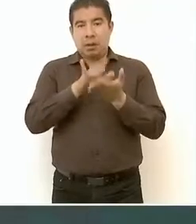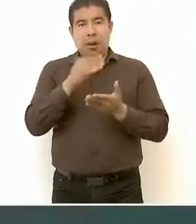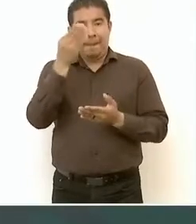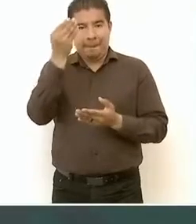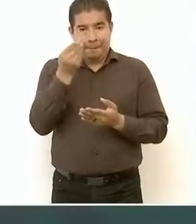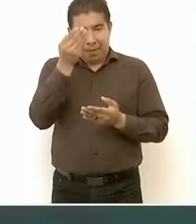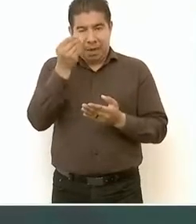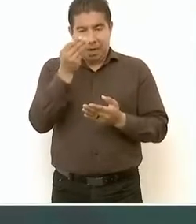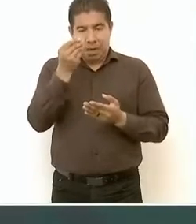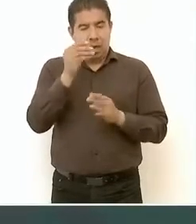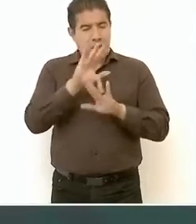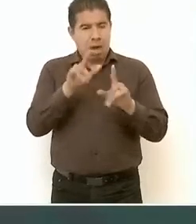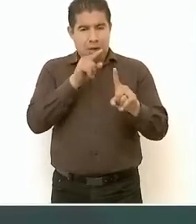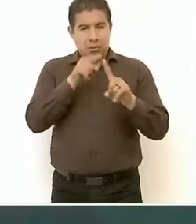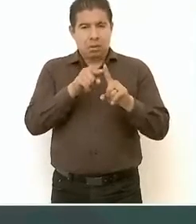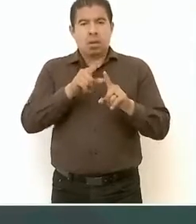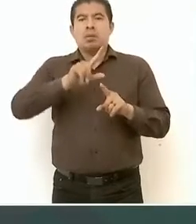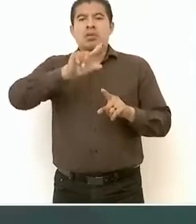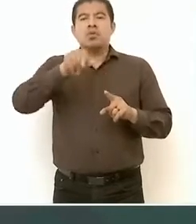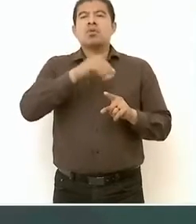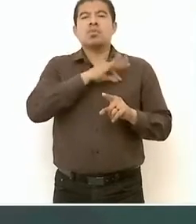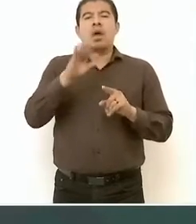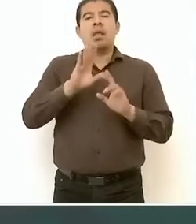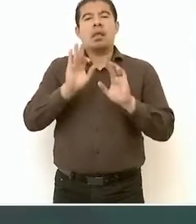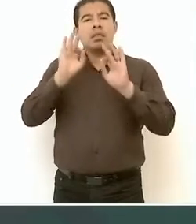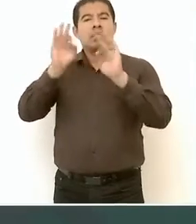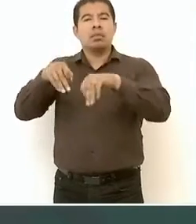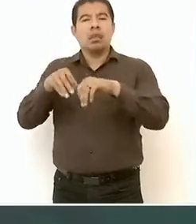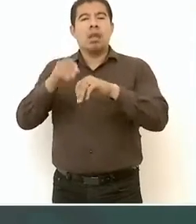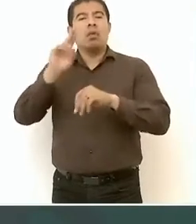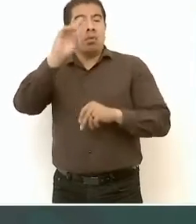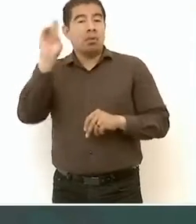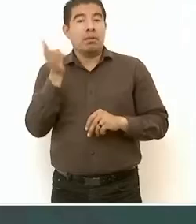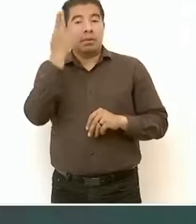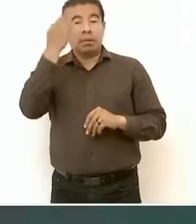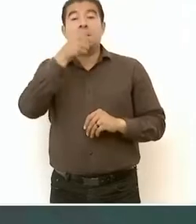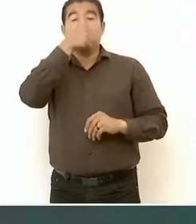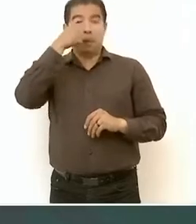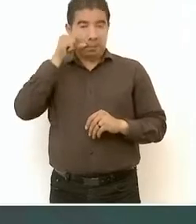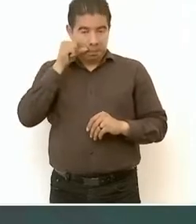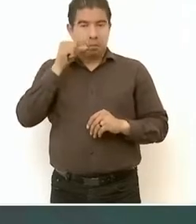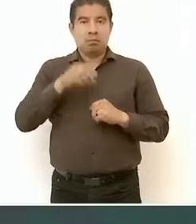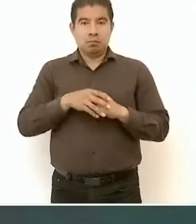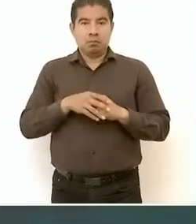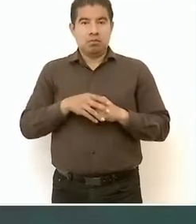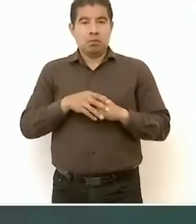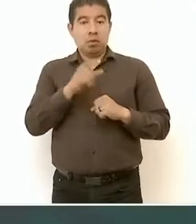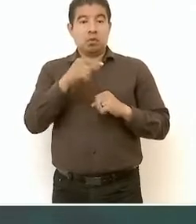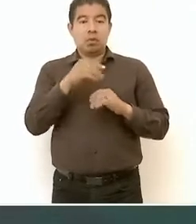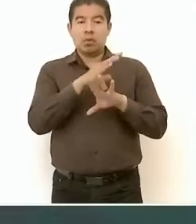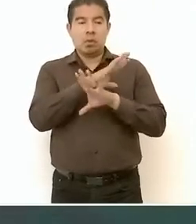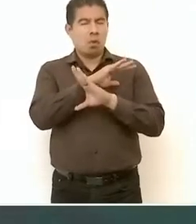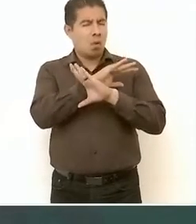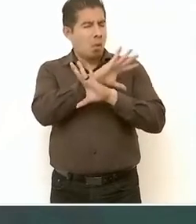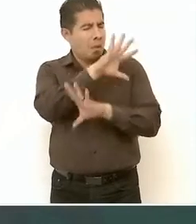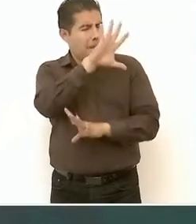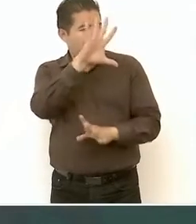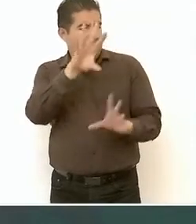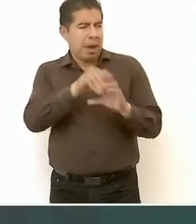pues pueden ir a las universidades Benito Juárez, que estas es todo gratuito.